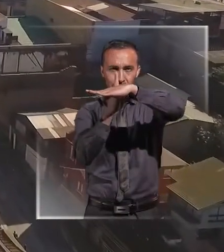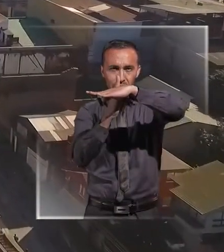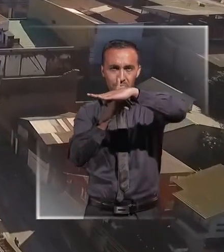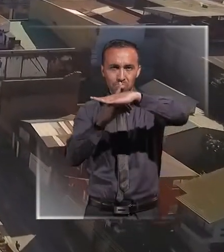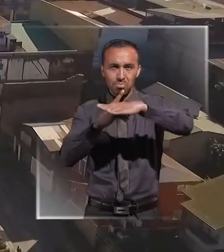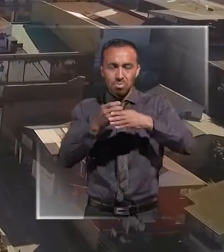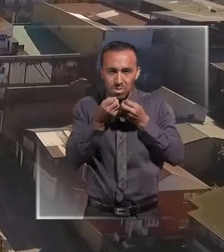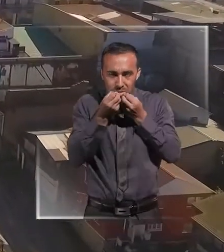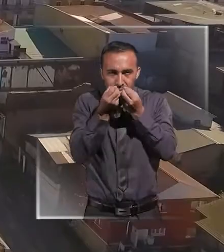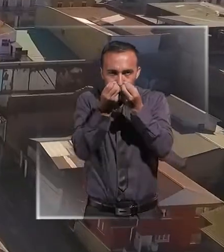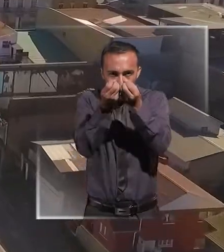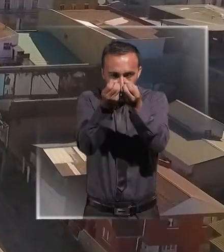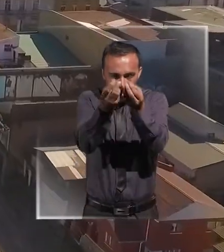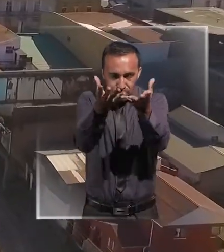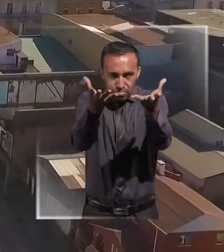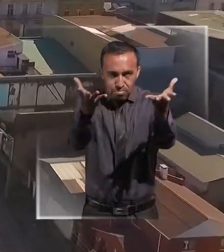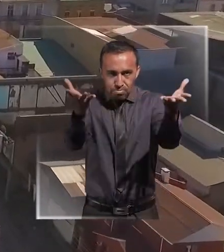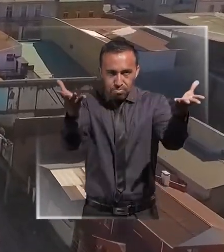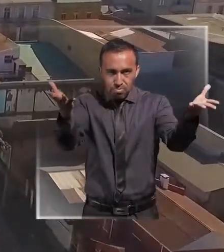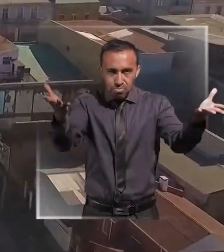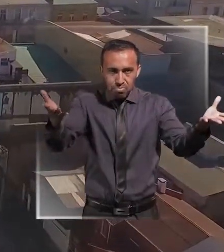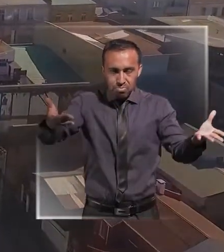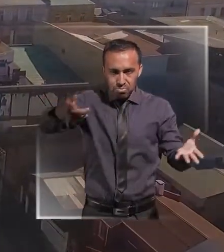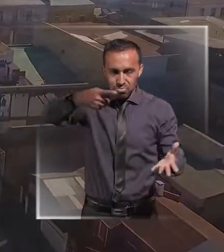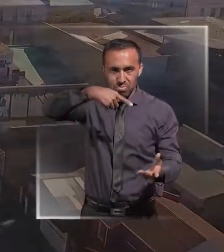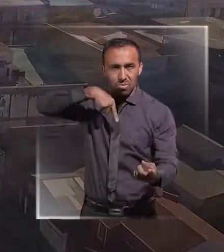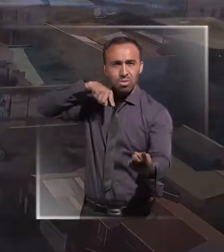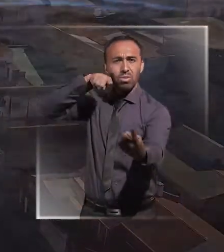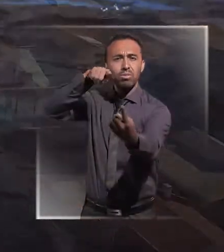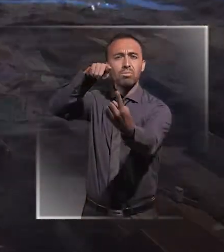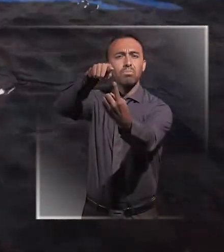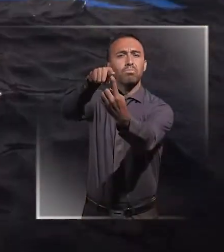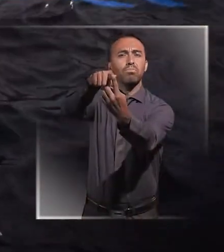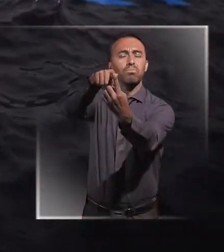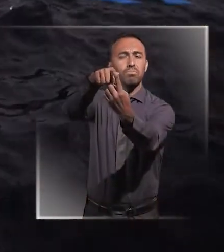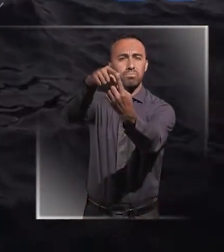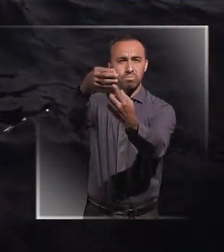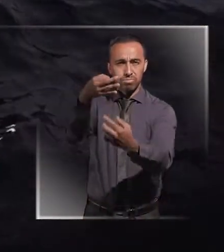Proclamando nuestro nombre ideal,